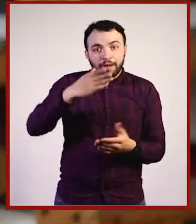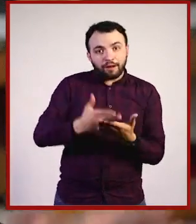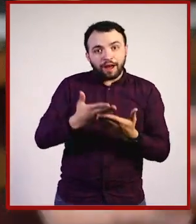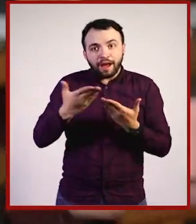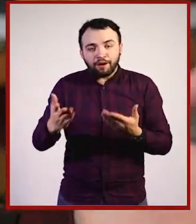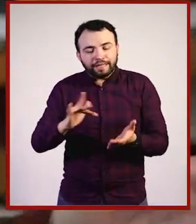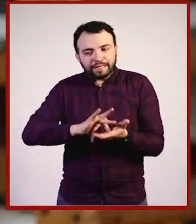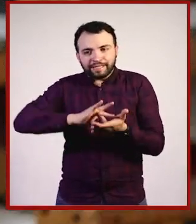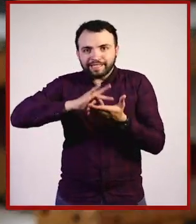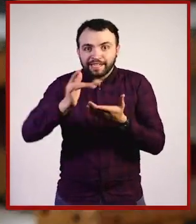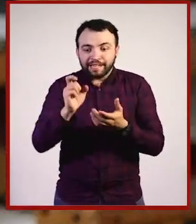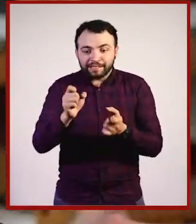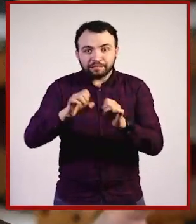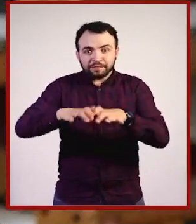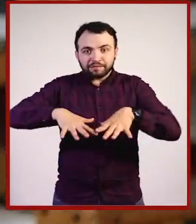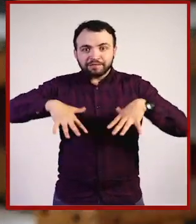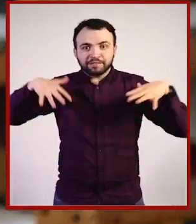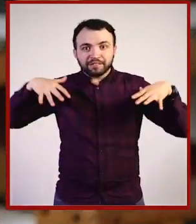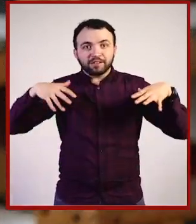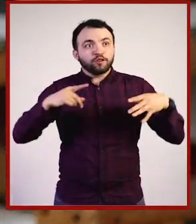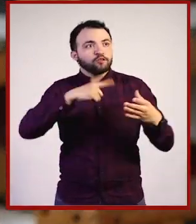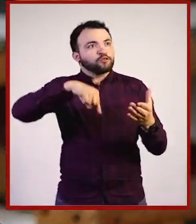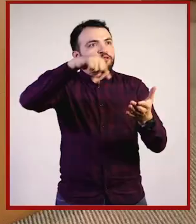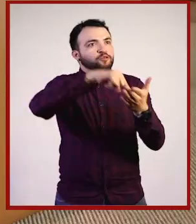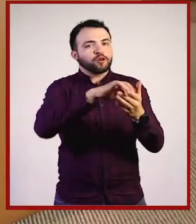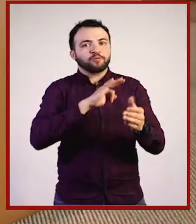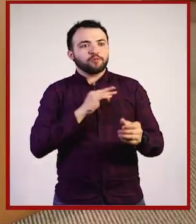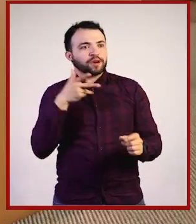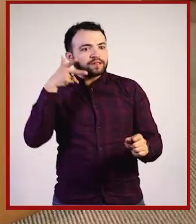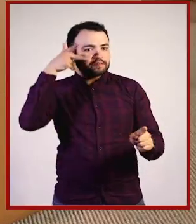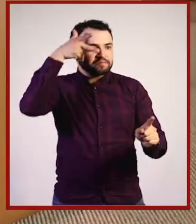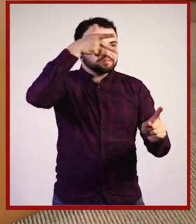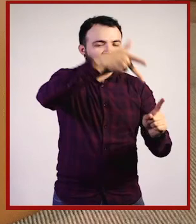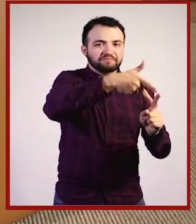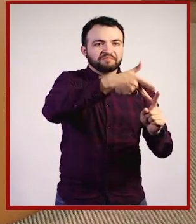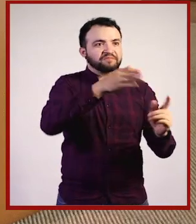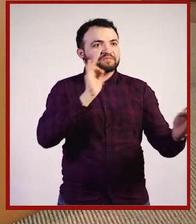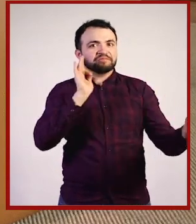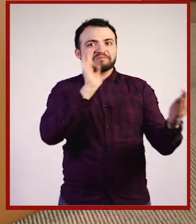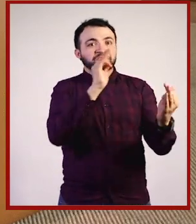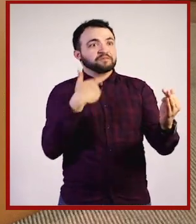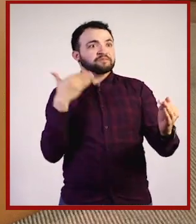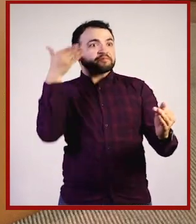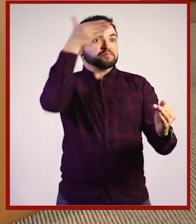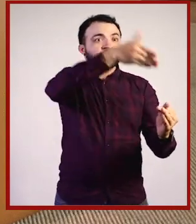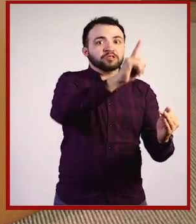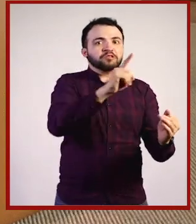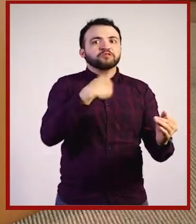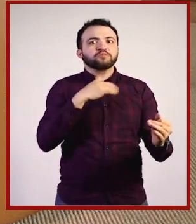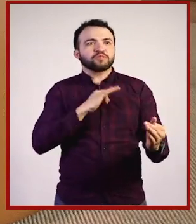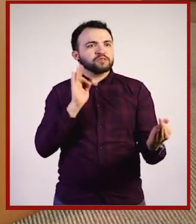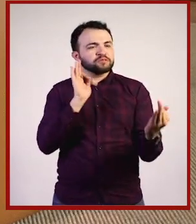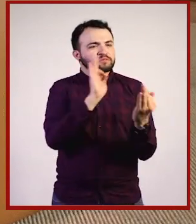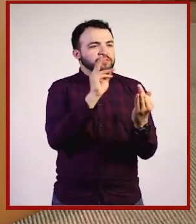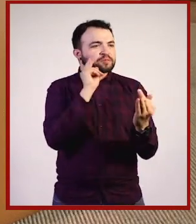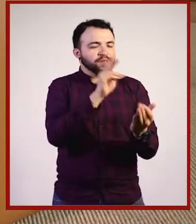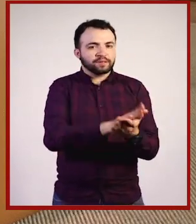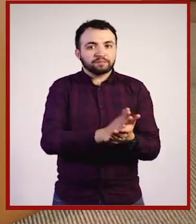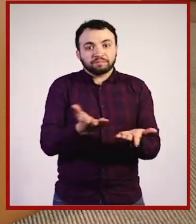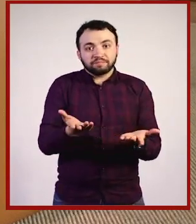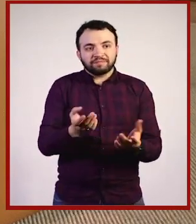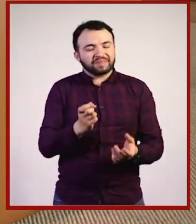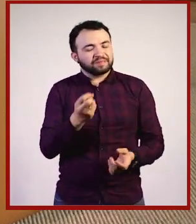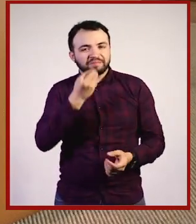conferencias, recibimos mensajes de lugares muy distantes. Oye, eso está interesante, está muy padre, y ahorita justo que hablabas en el tema